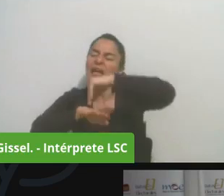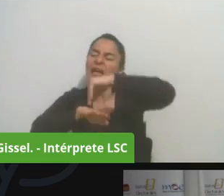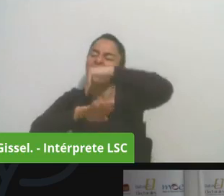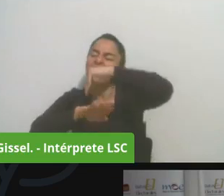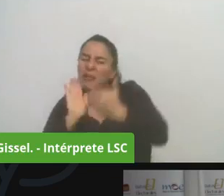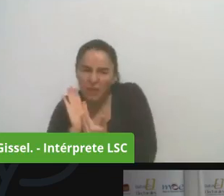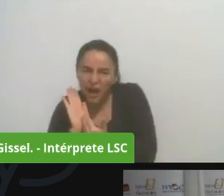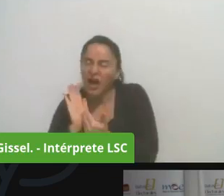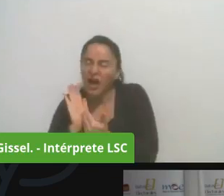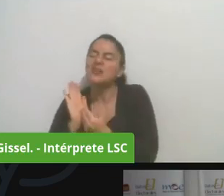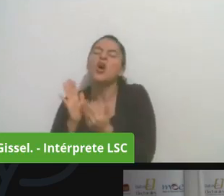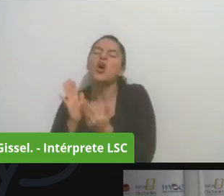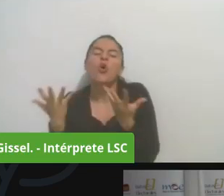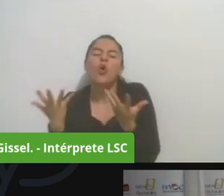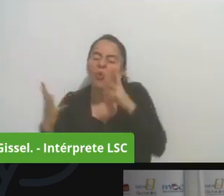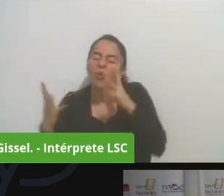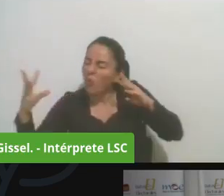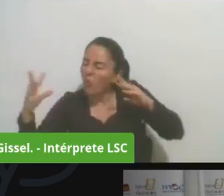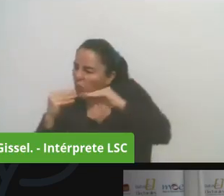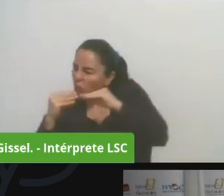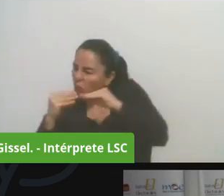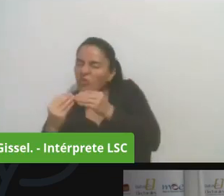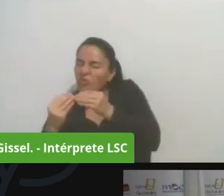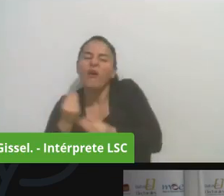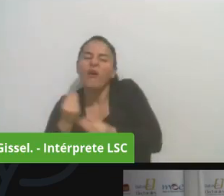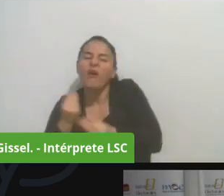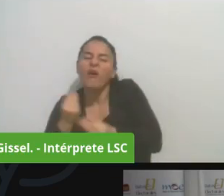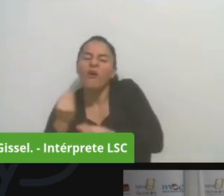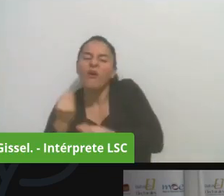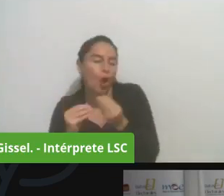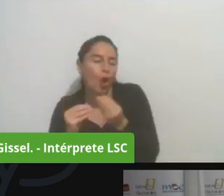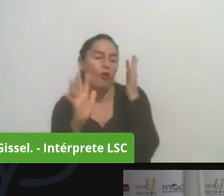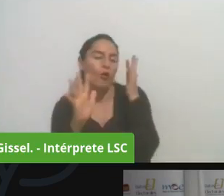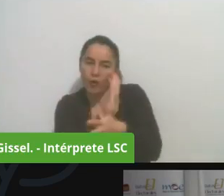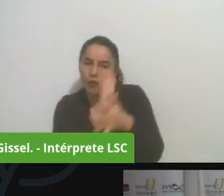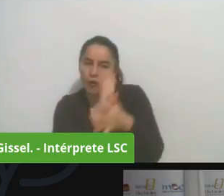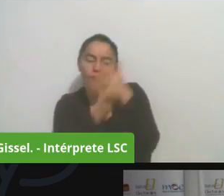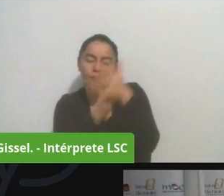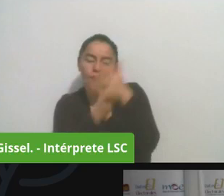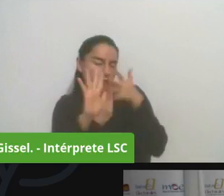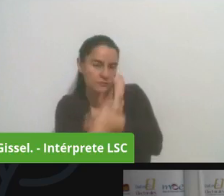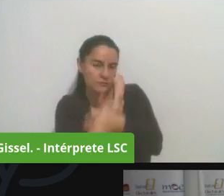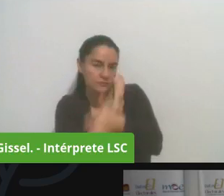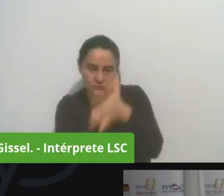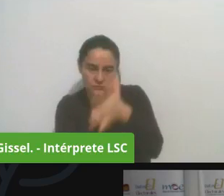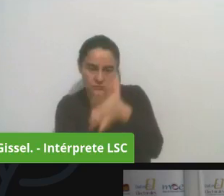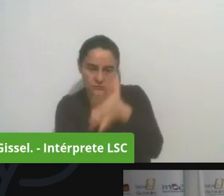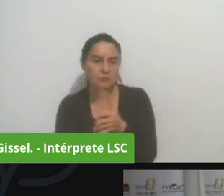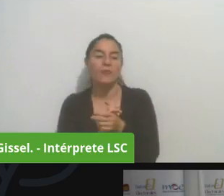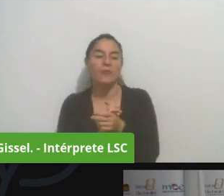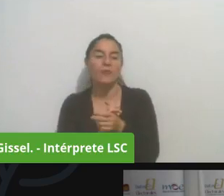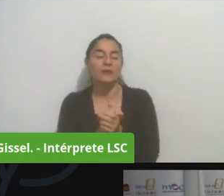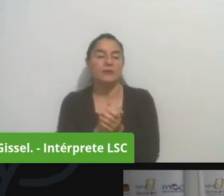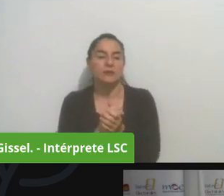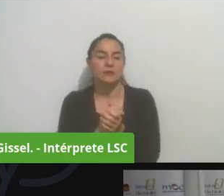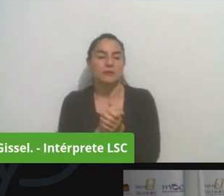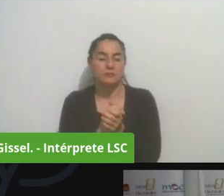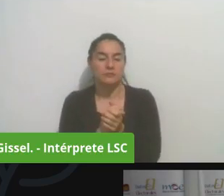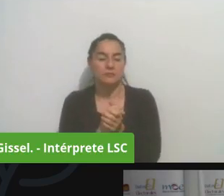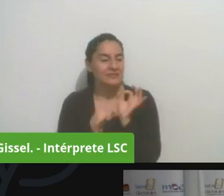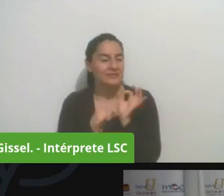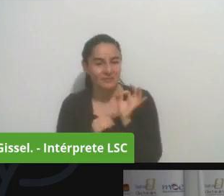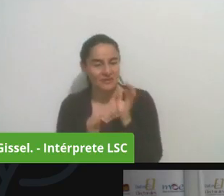tomar en casos específicos así que de manera permanente el idepac de su lado y nosotros del nuestro